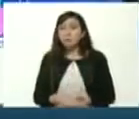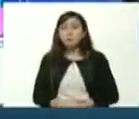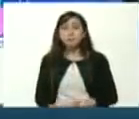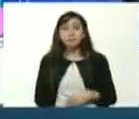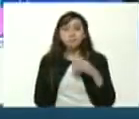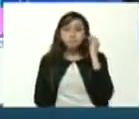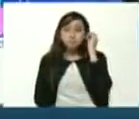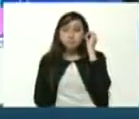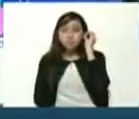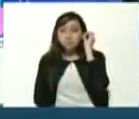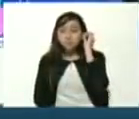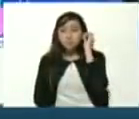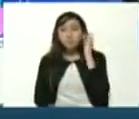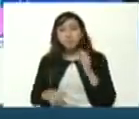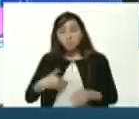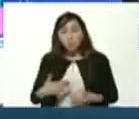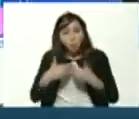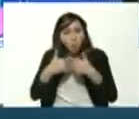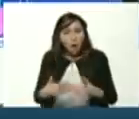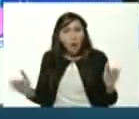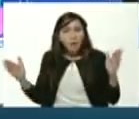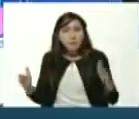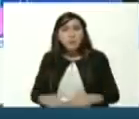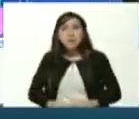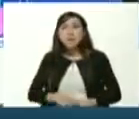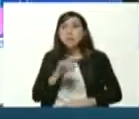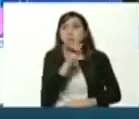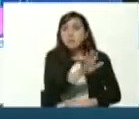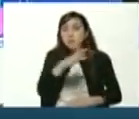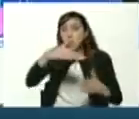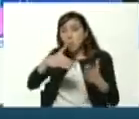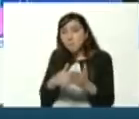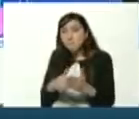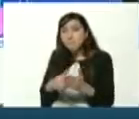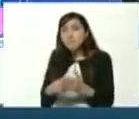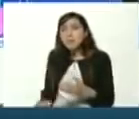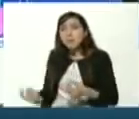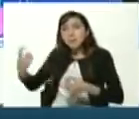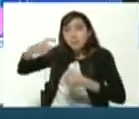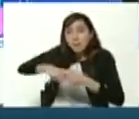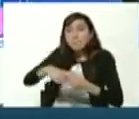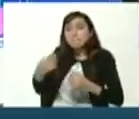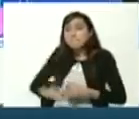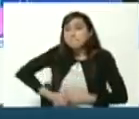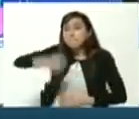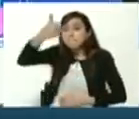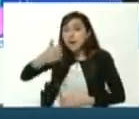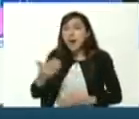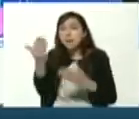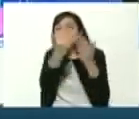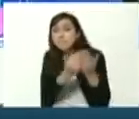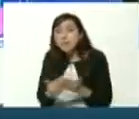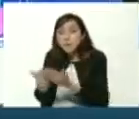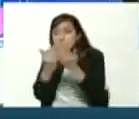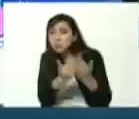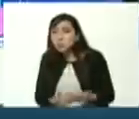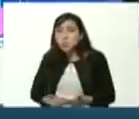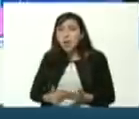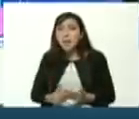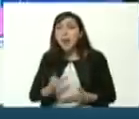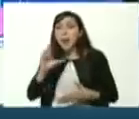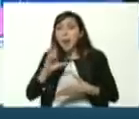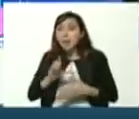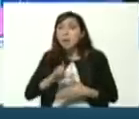para abrir por lo menos 5 mil cupos para los estudiantes de América